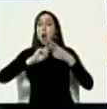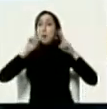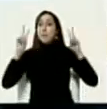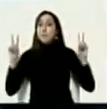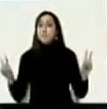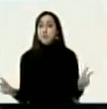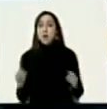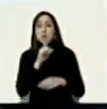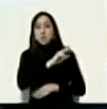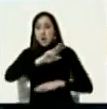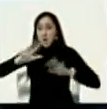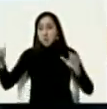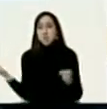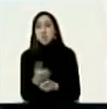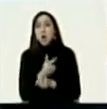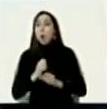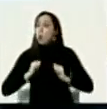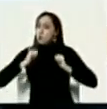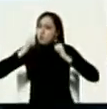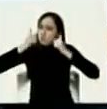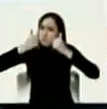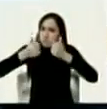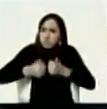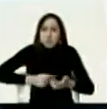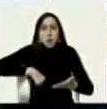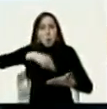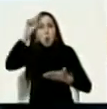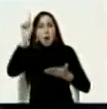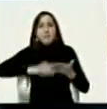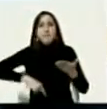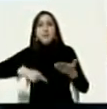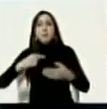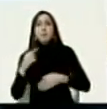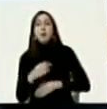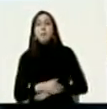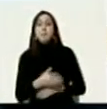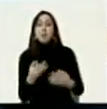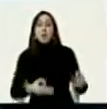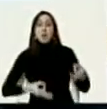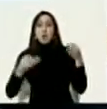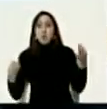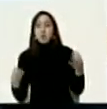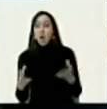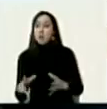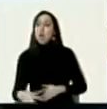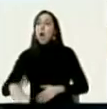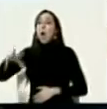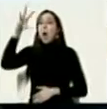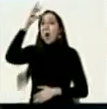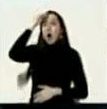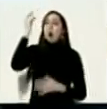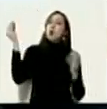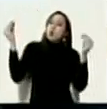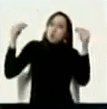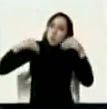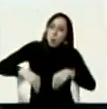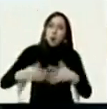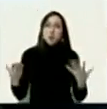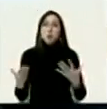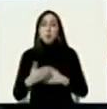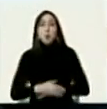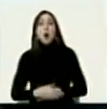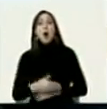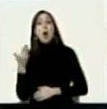arranca el diálogo y la negociación con la firma de ese memorándum de entendimiento que tiene como elemento